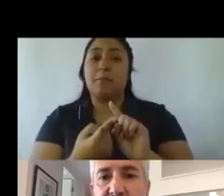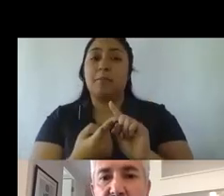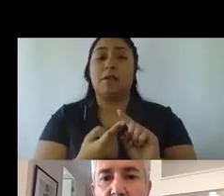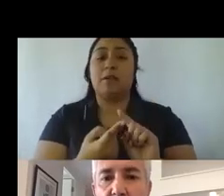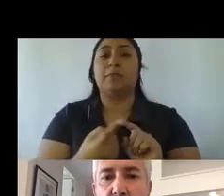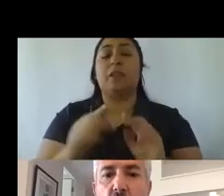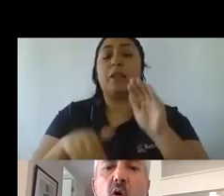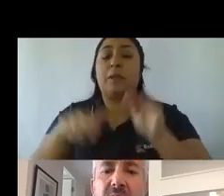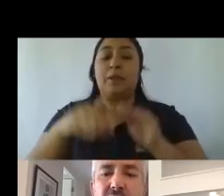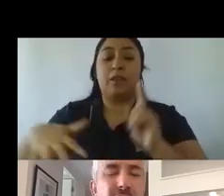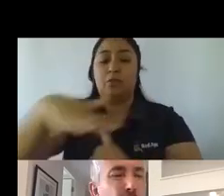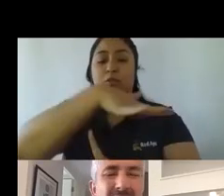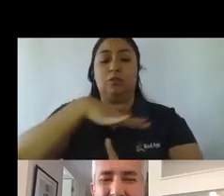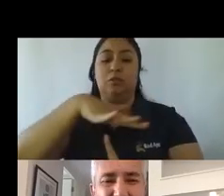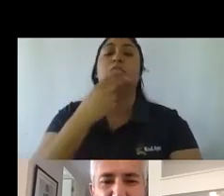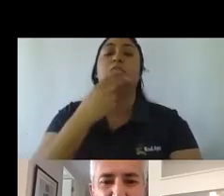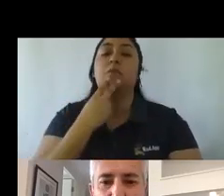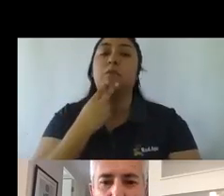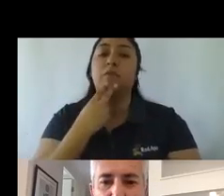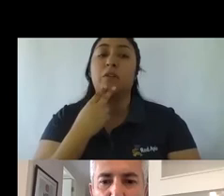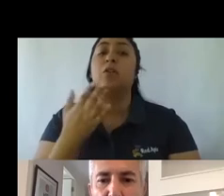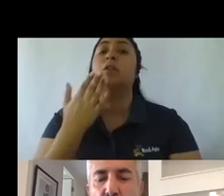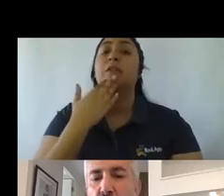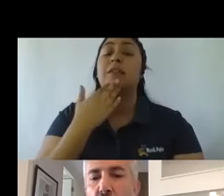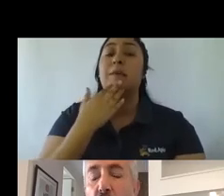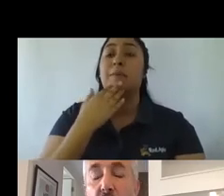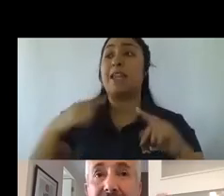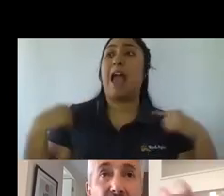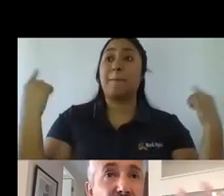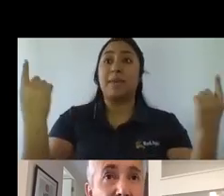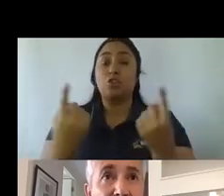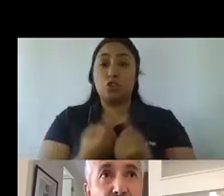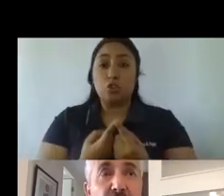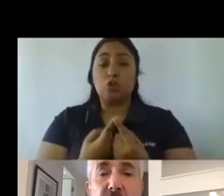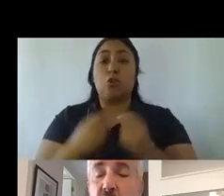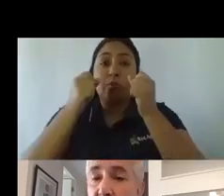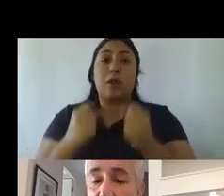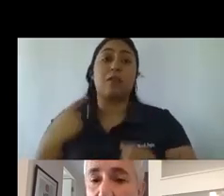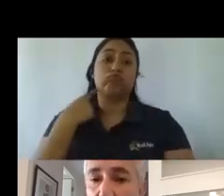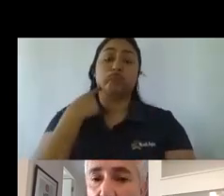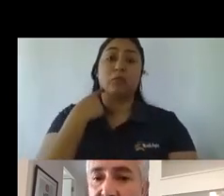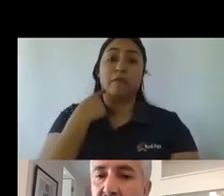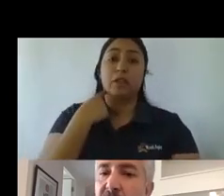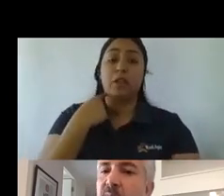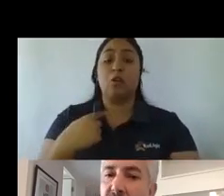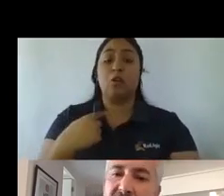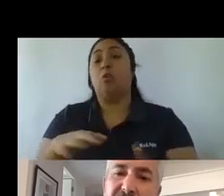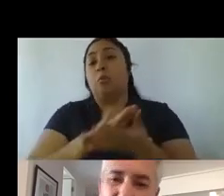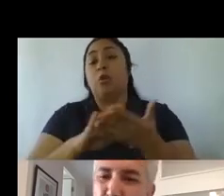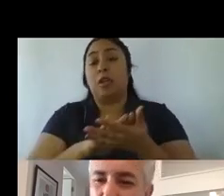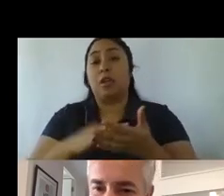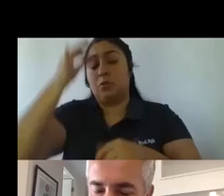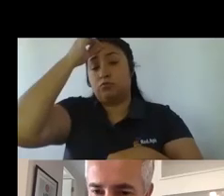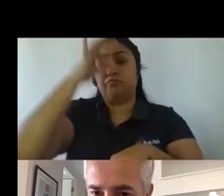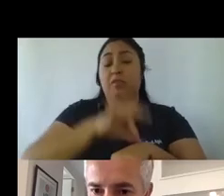estamos viviendo, o que eso le suceda a alguien de mi entorno, o que finalmente me enferme cuando esté en las cuas o en los hospitales. Hay